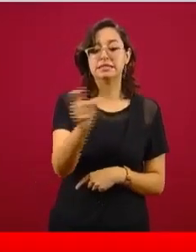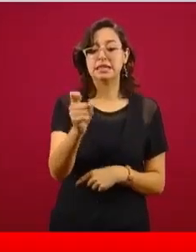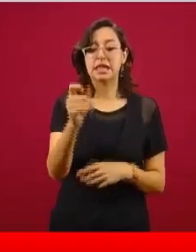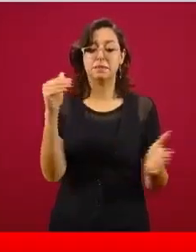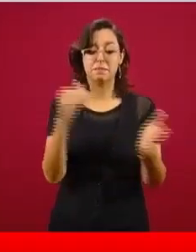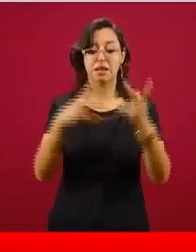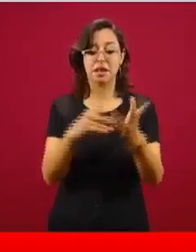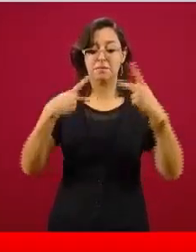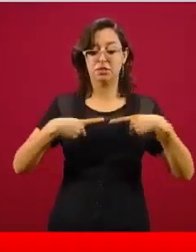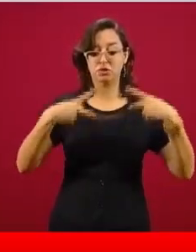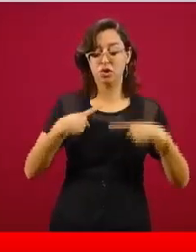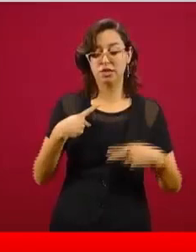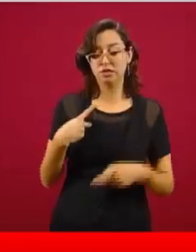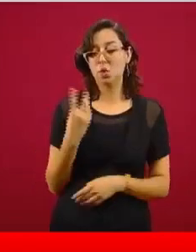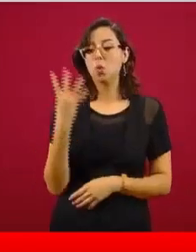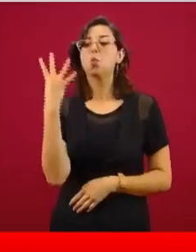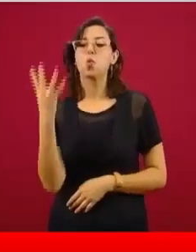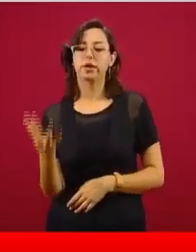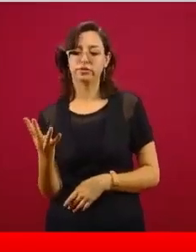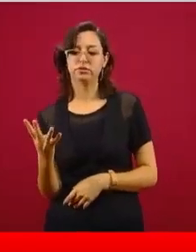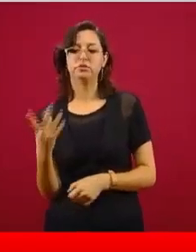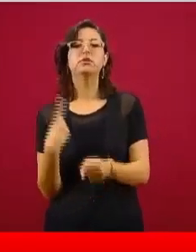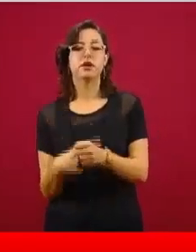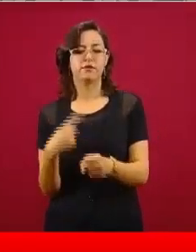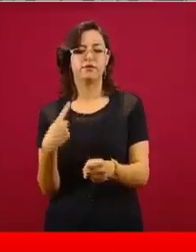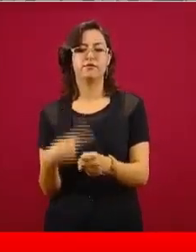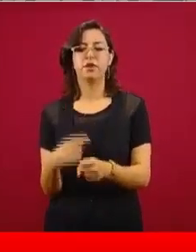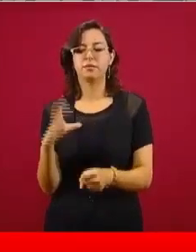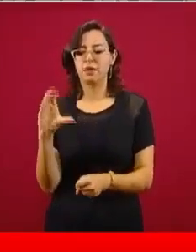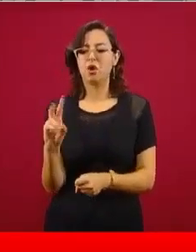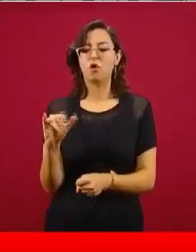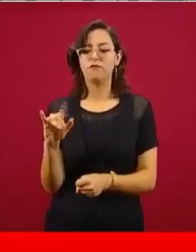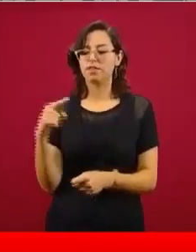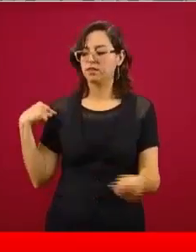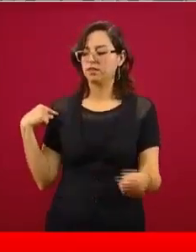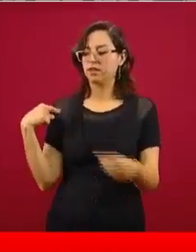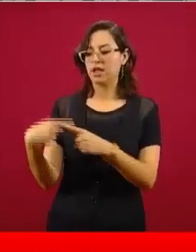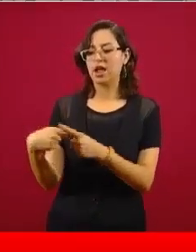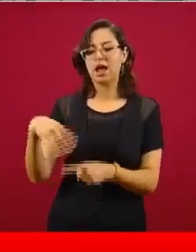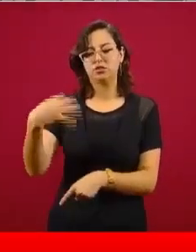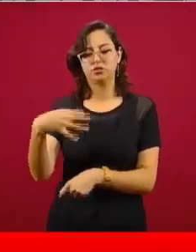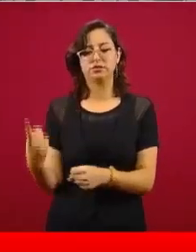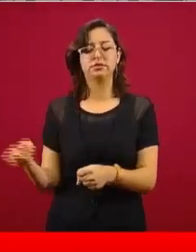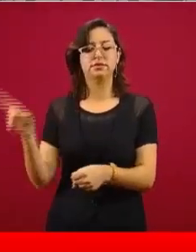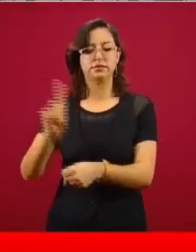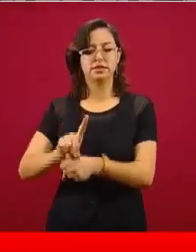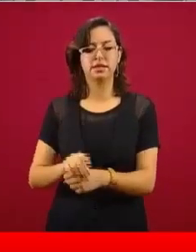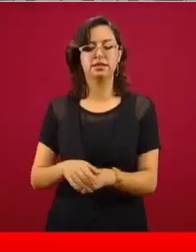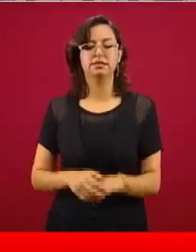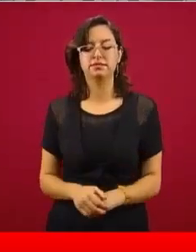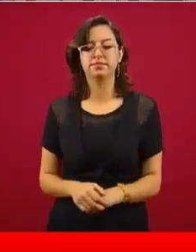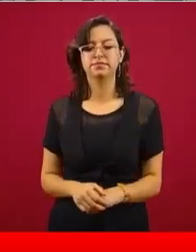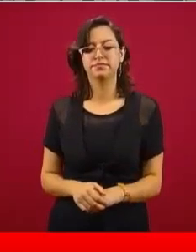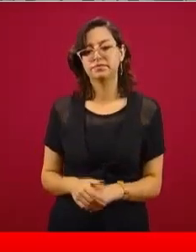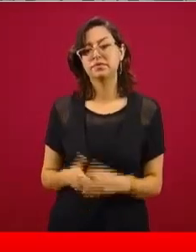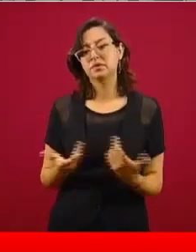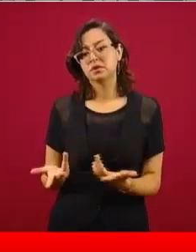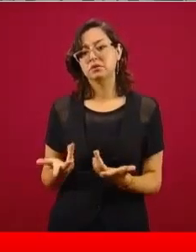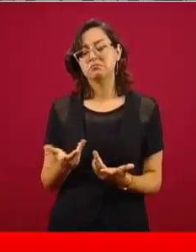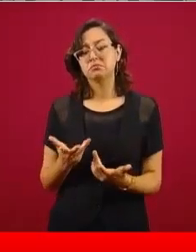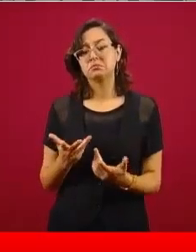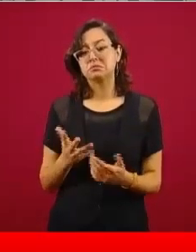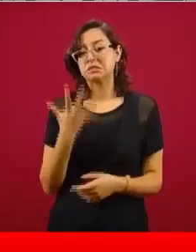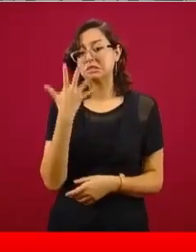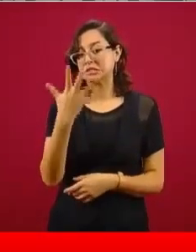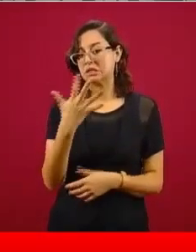tienen COVID en los últimos 14 días y se ven también de manera más clara cuáles son estas cinco